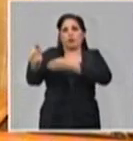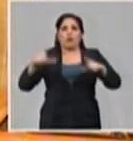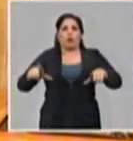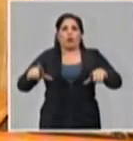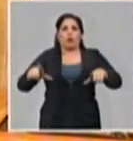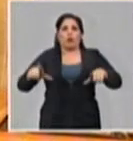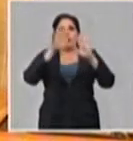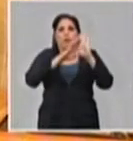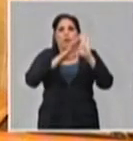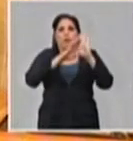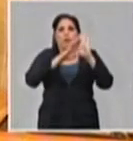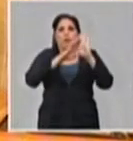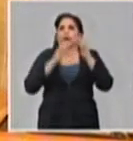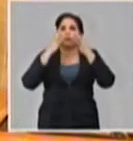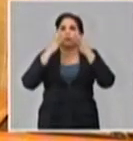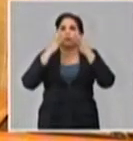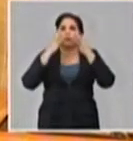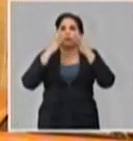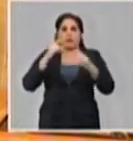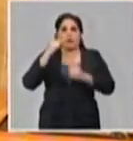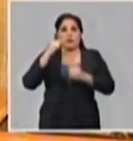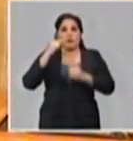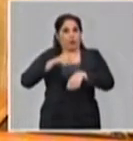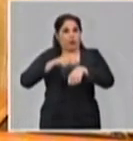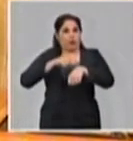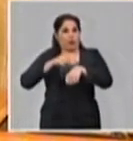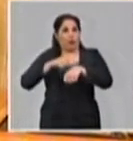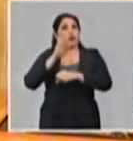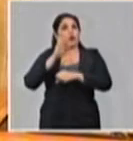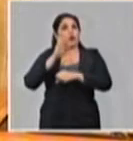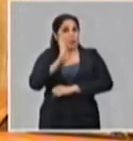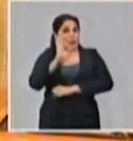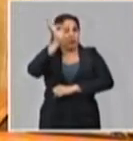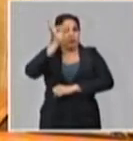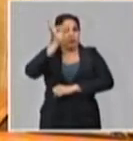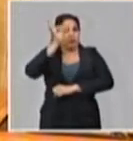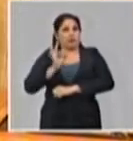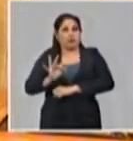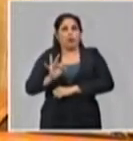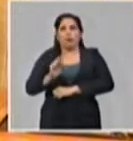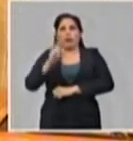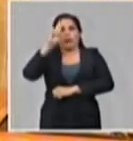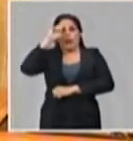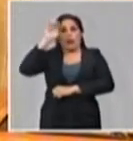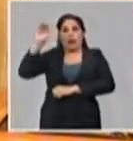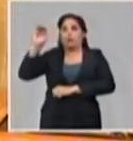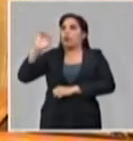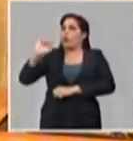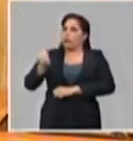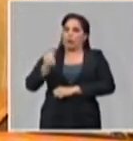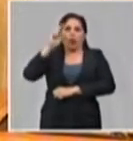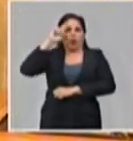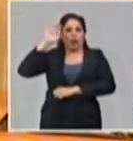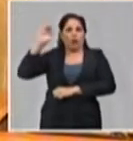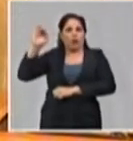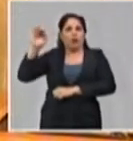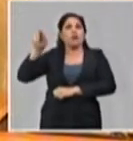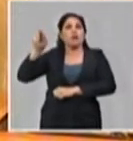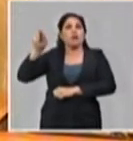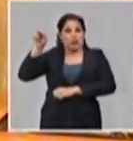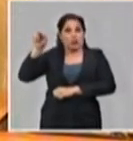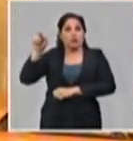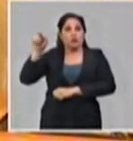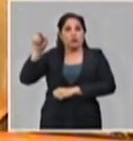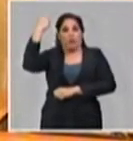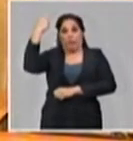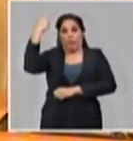medidas sanitarias que se diste en cada momento respetando siempre el ingreso hospitalario para los enfermos de aislamiento en los casos de